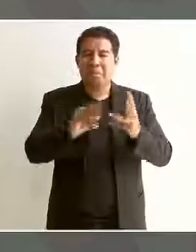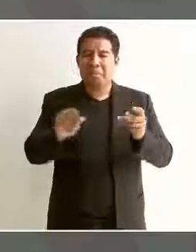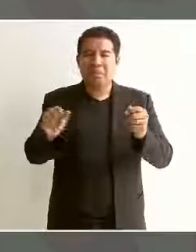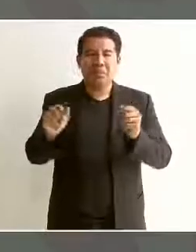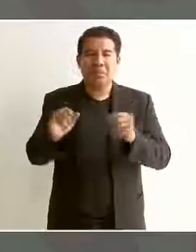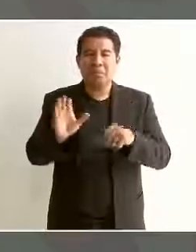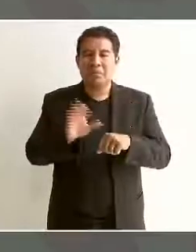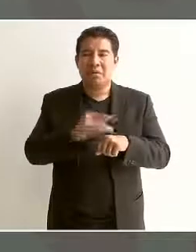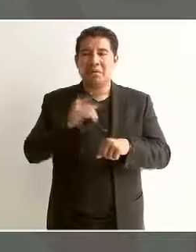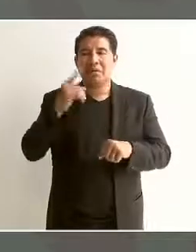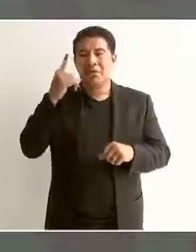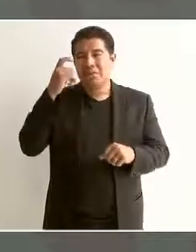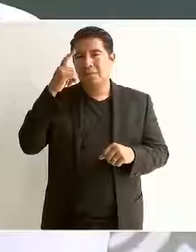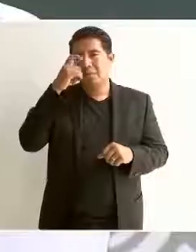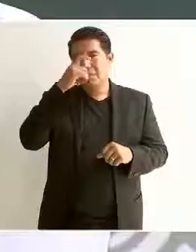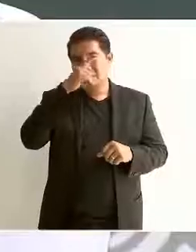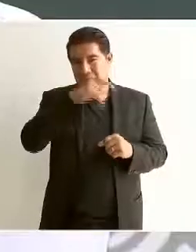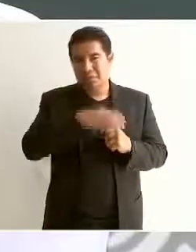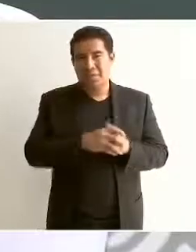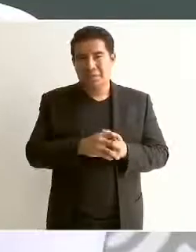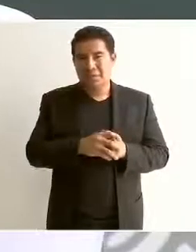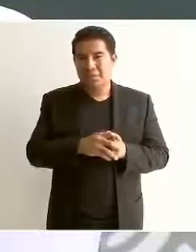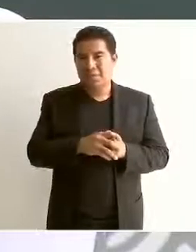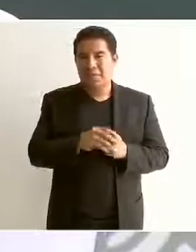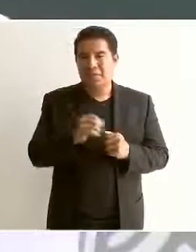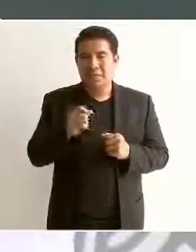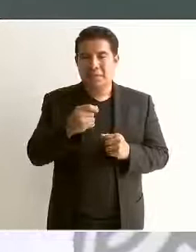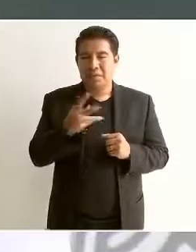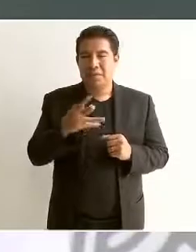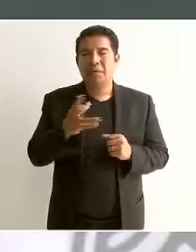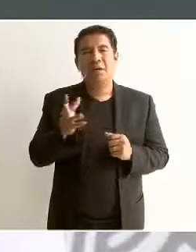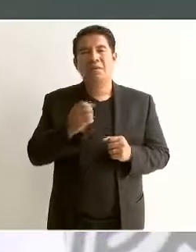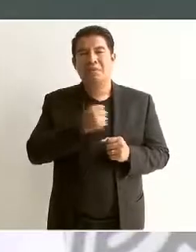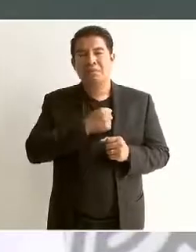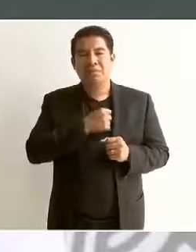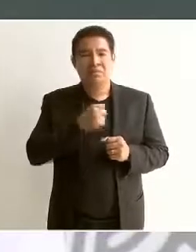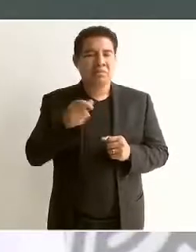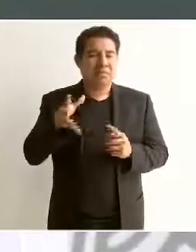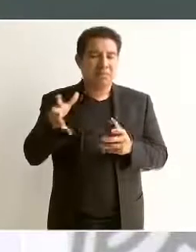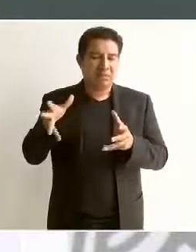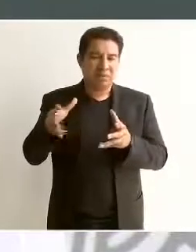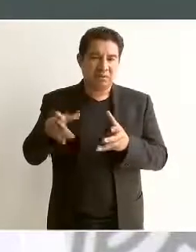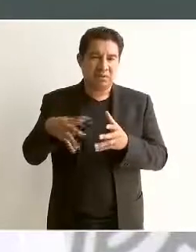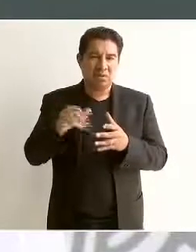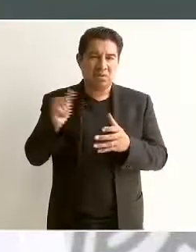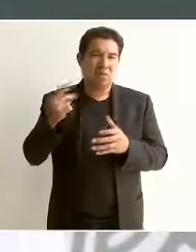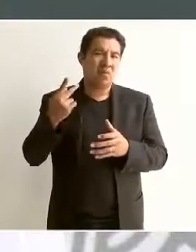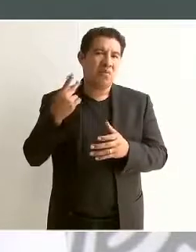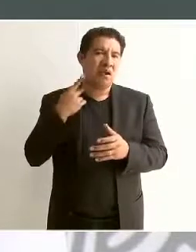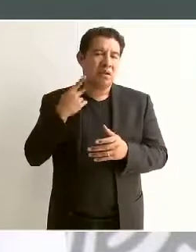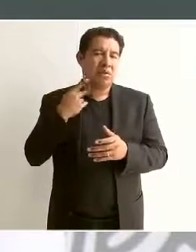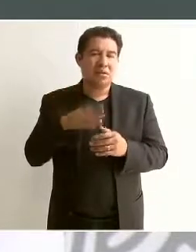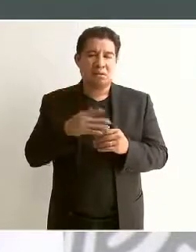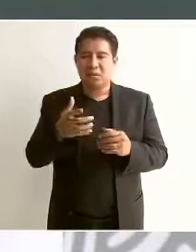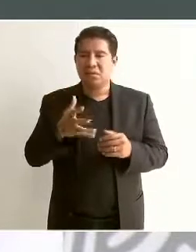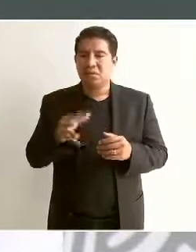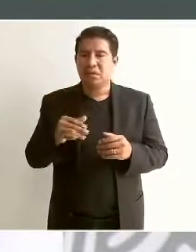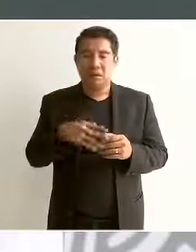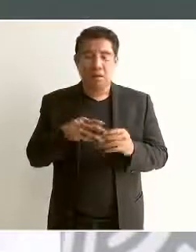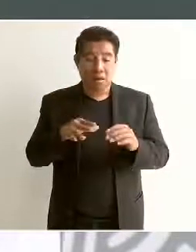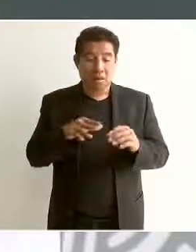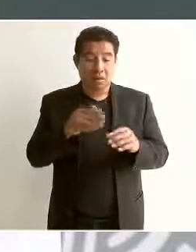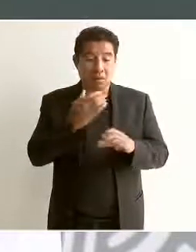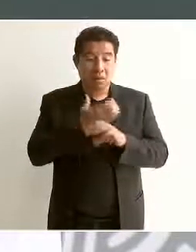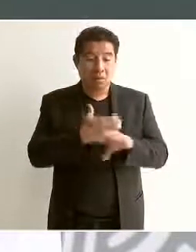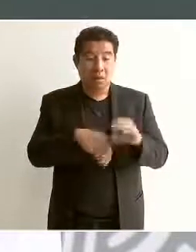muy difícil para los conservadores a estas alturas dar marcha